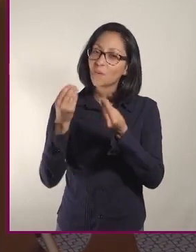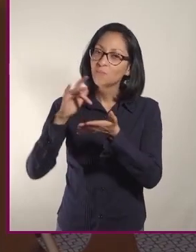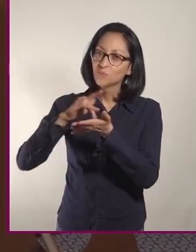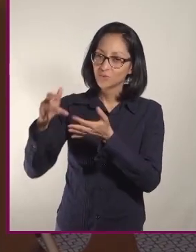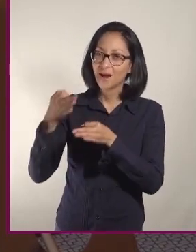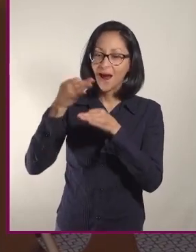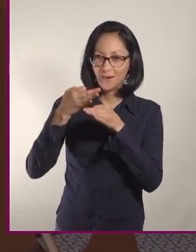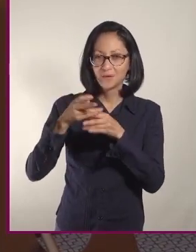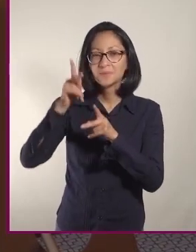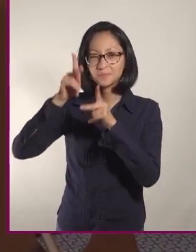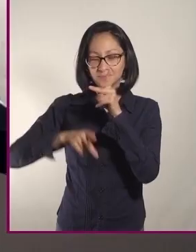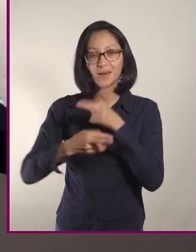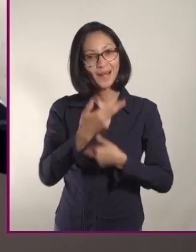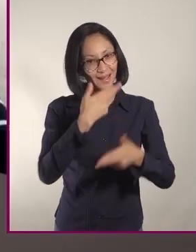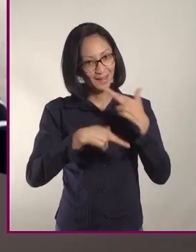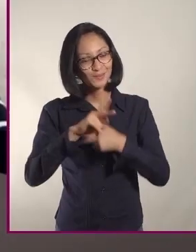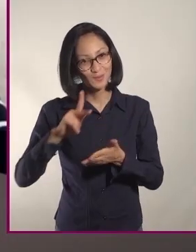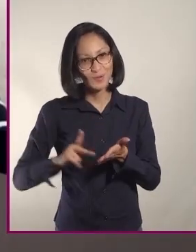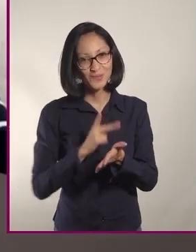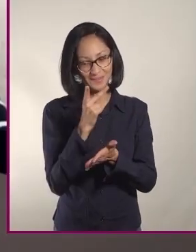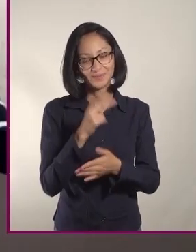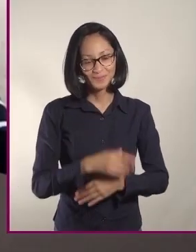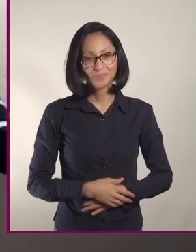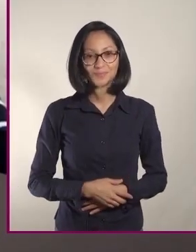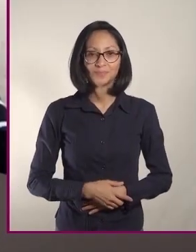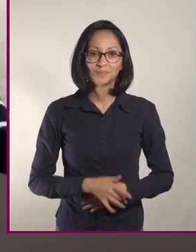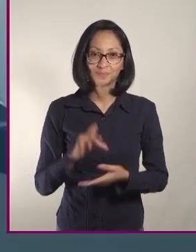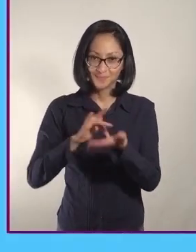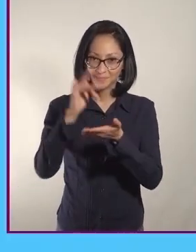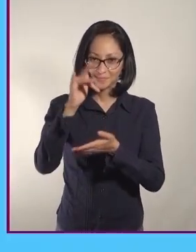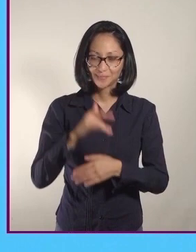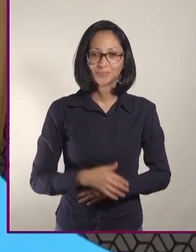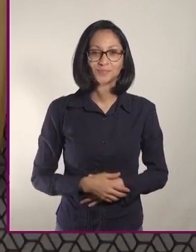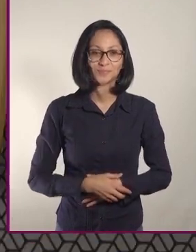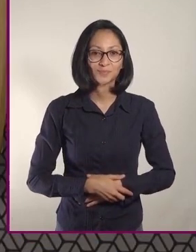hacer una breve pausa y regresamos contigo. Claro que sí. Gracias.